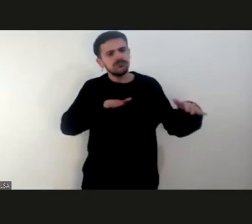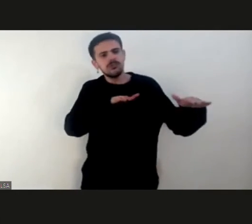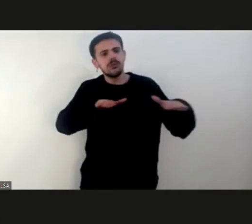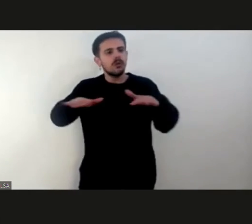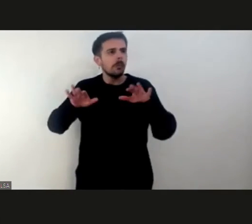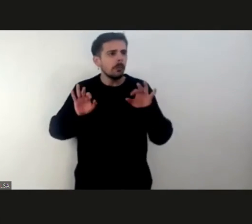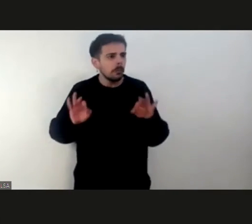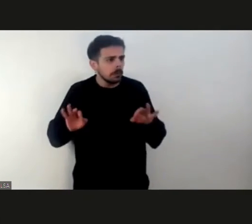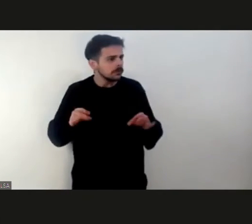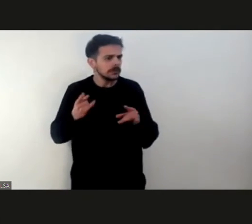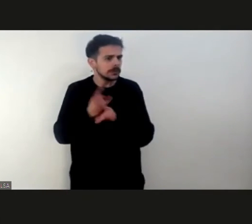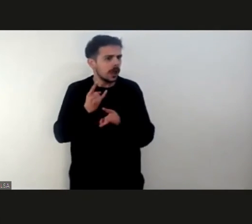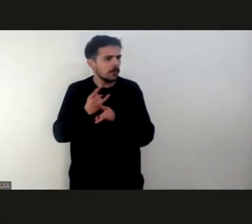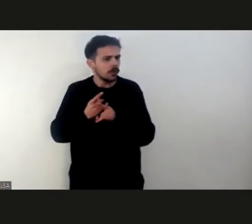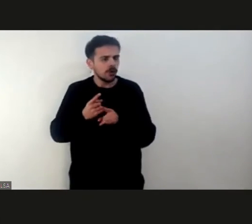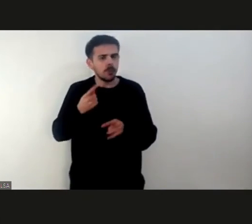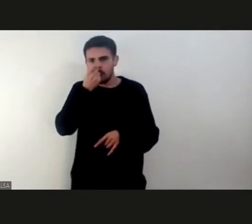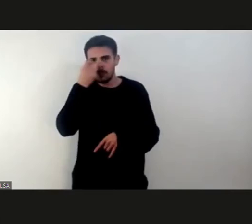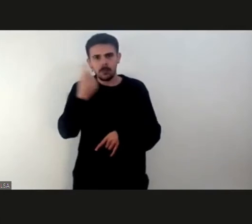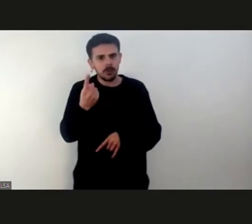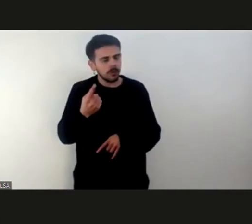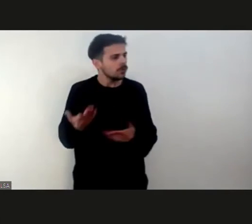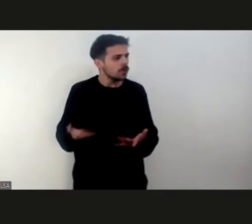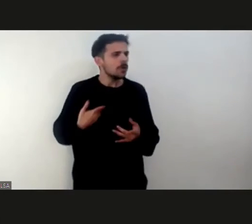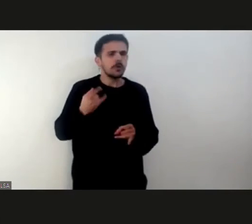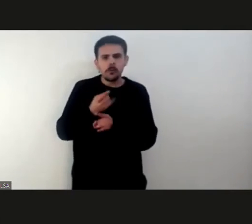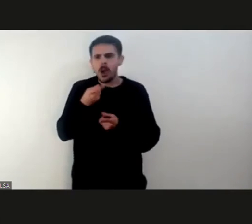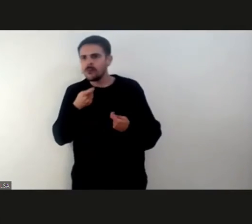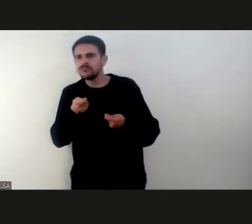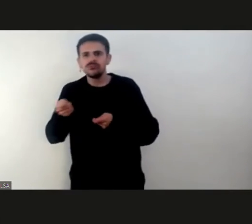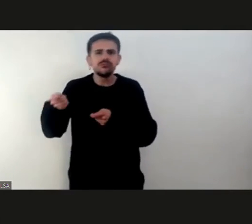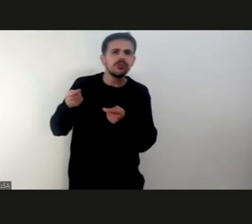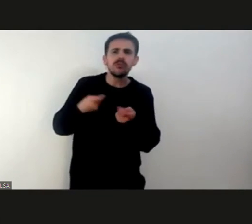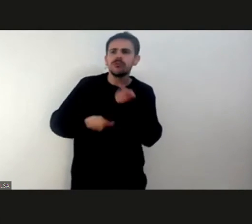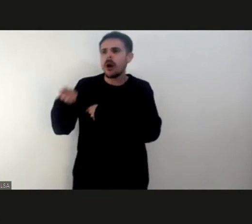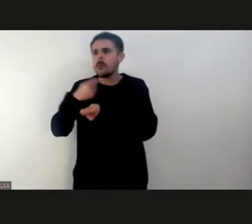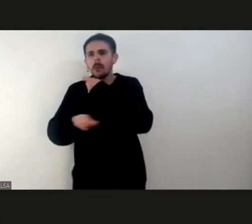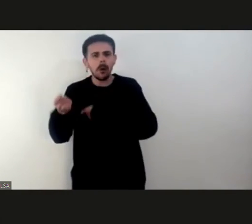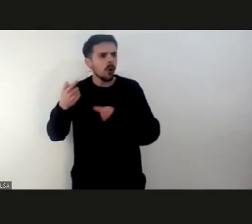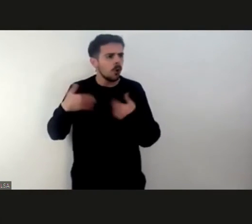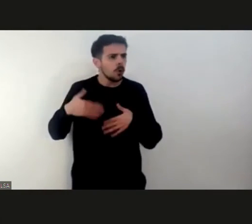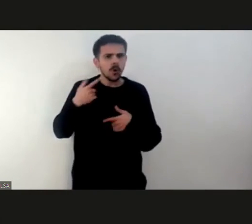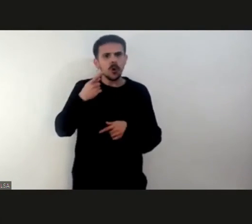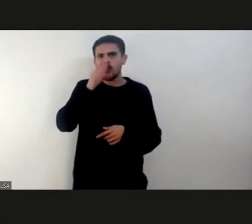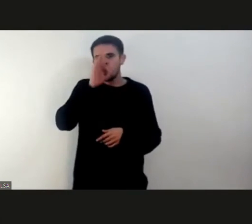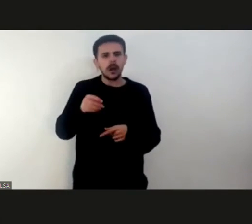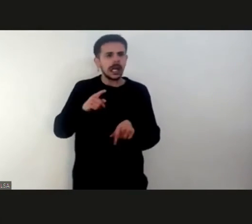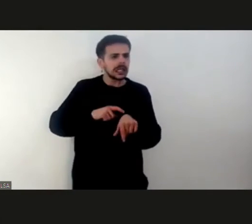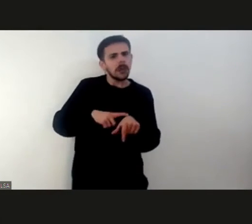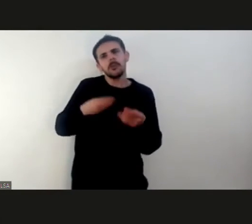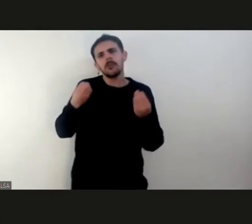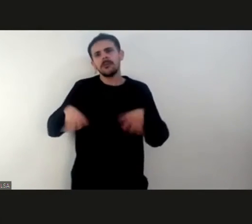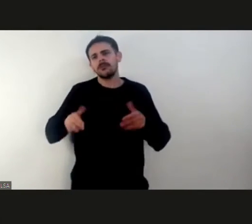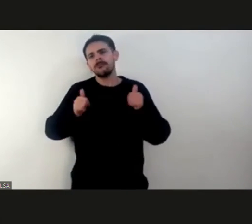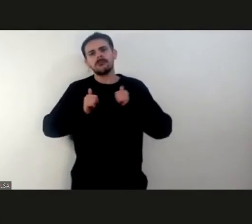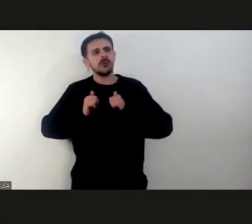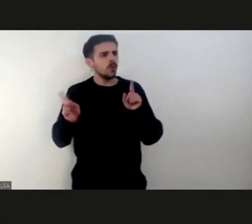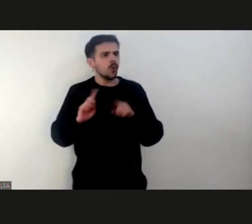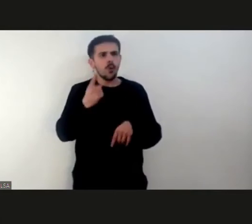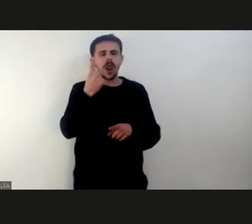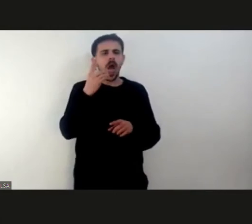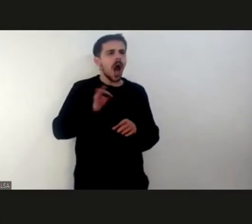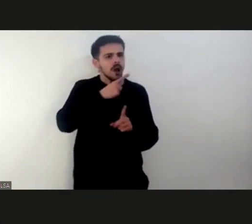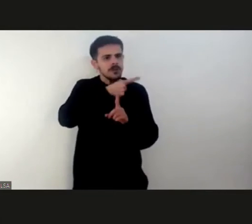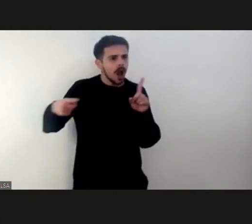gestionar para su comuna, no perdió tiempo y en un año y medio logró gestionar grandes proyectos para la comuna que la van a